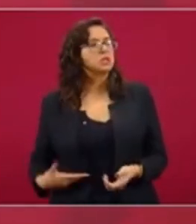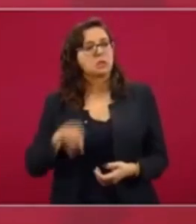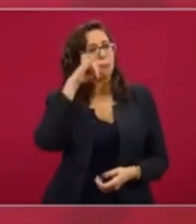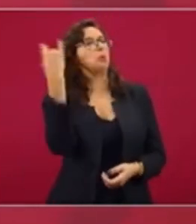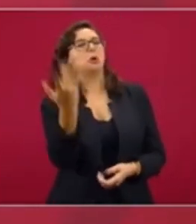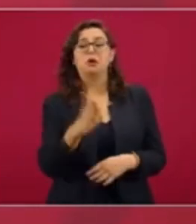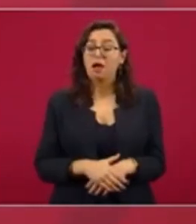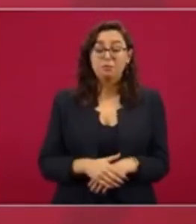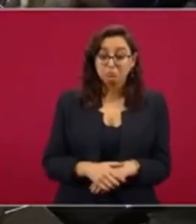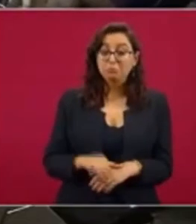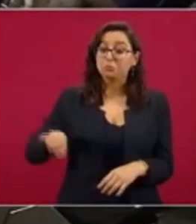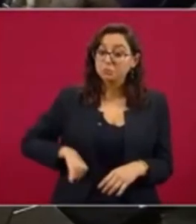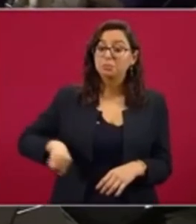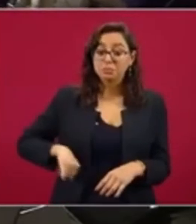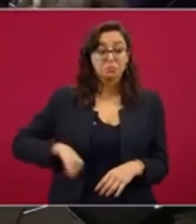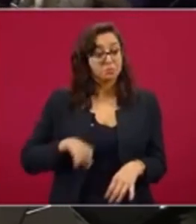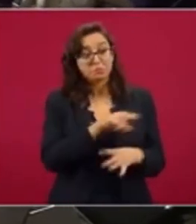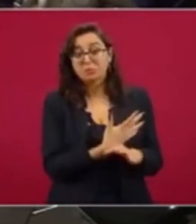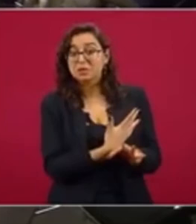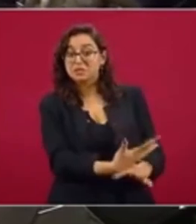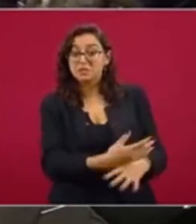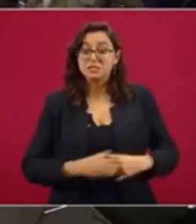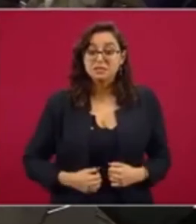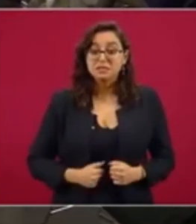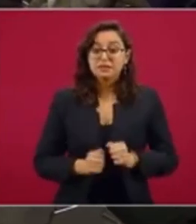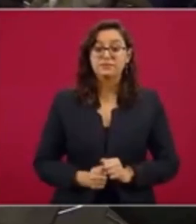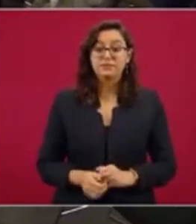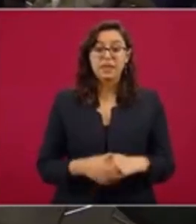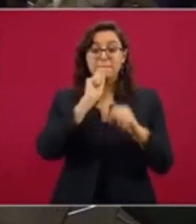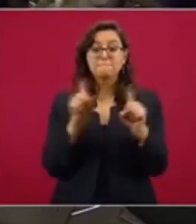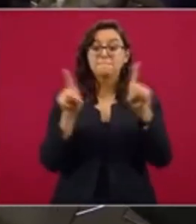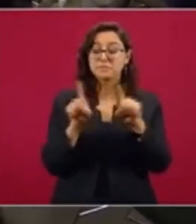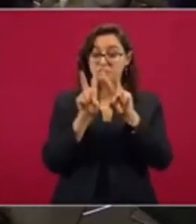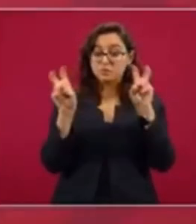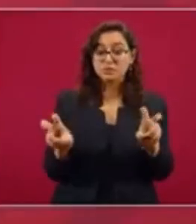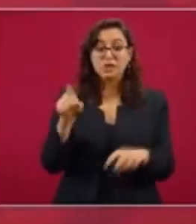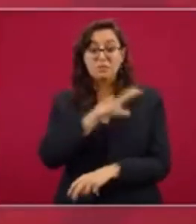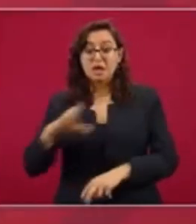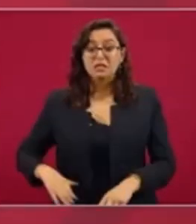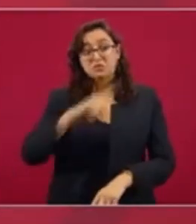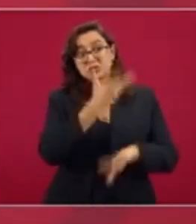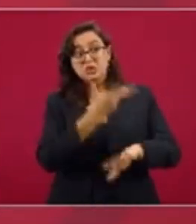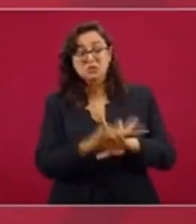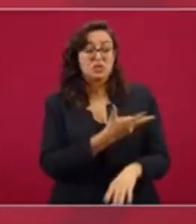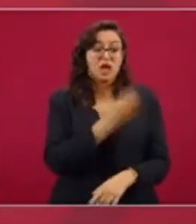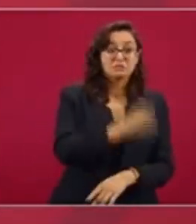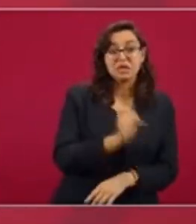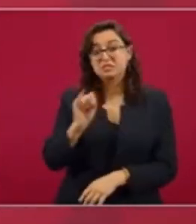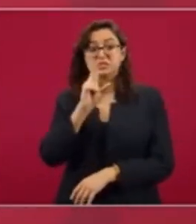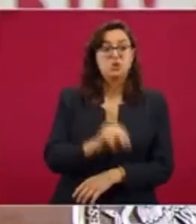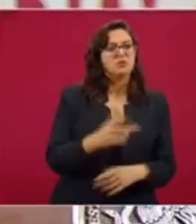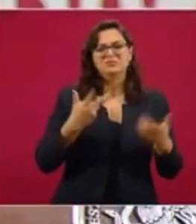cosas de ese tipo. Esto del reconocimiento o no a un candidato o a otro en Estados Unidos.